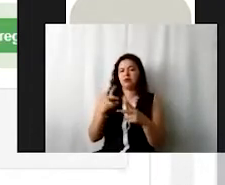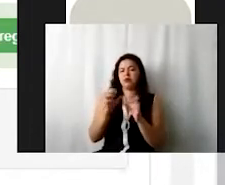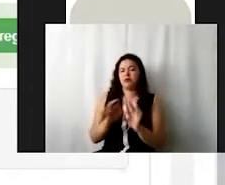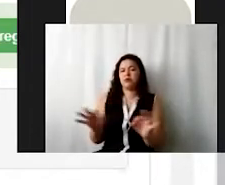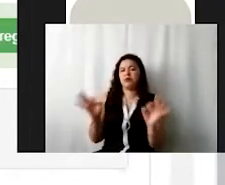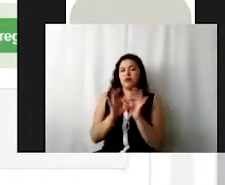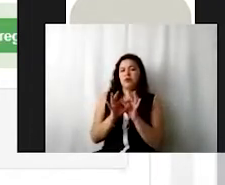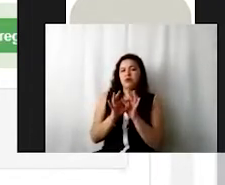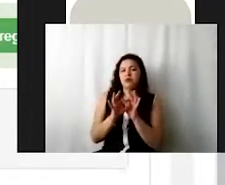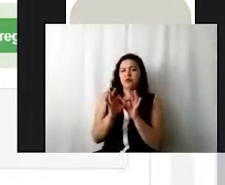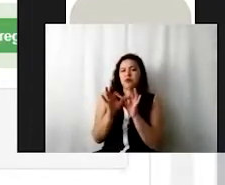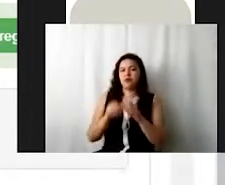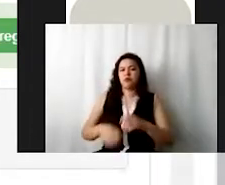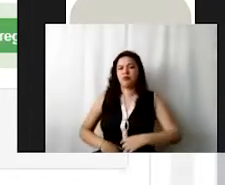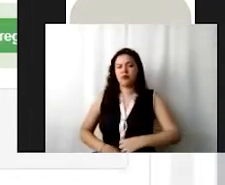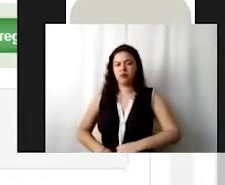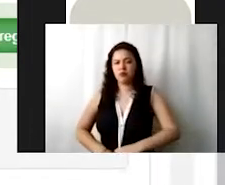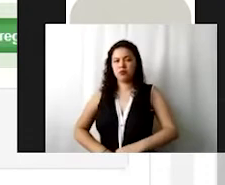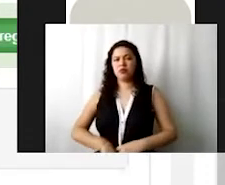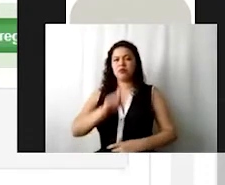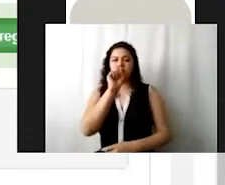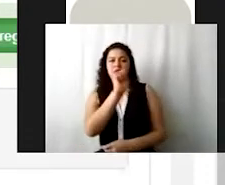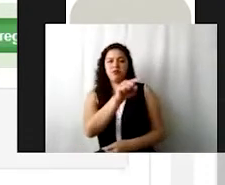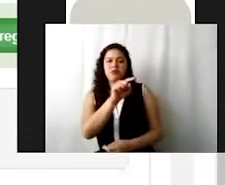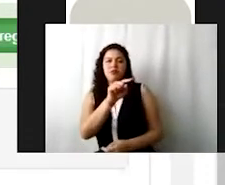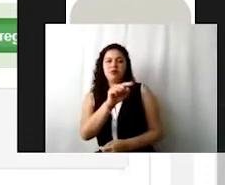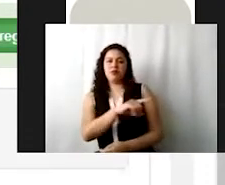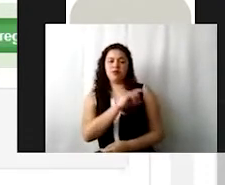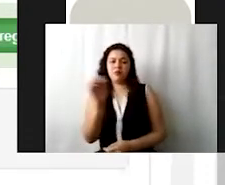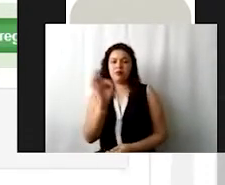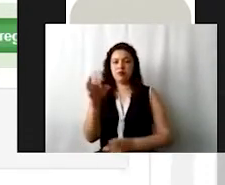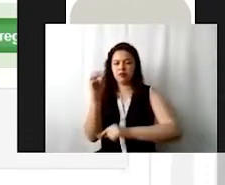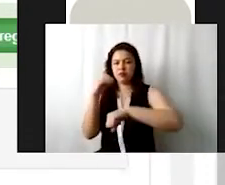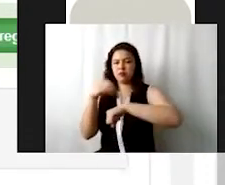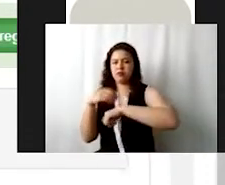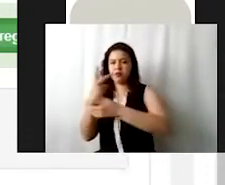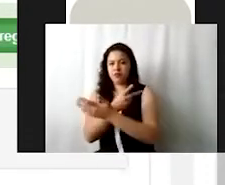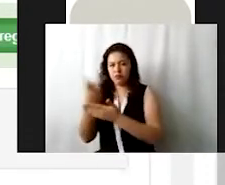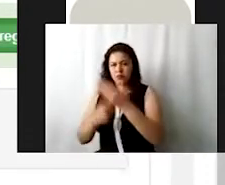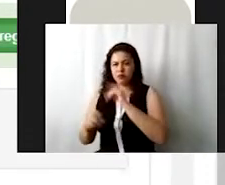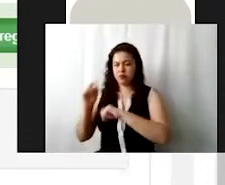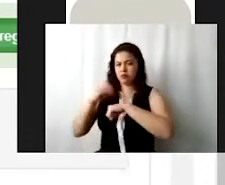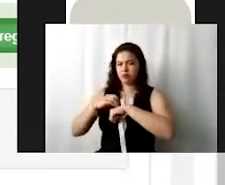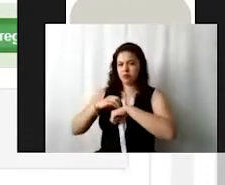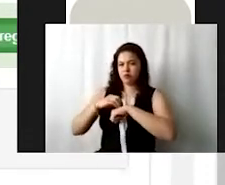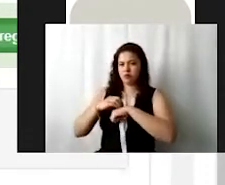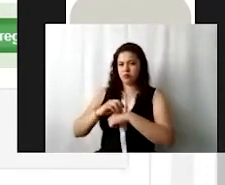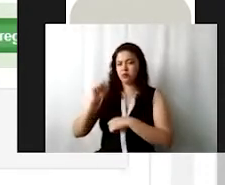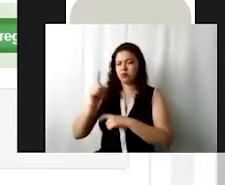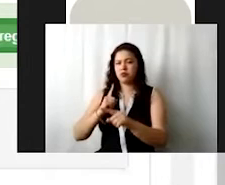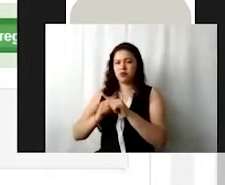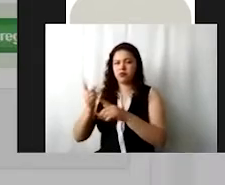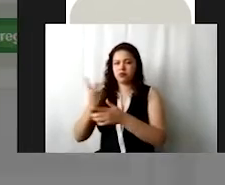aquí le den clic y si tienen que agregar algún programa, le den clic en agregar programa.